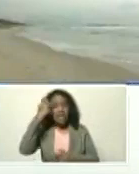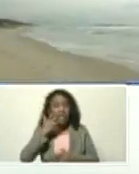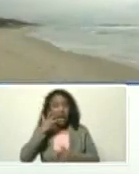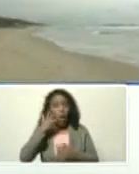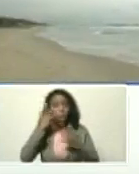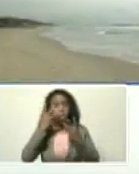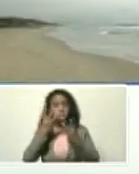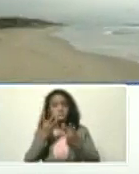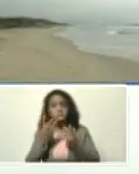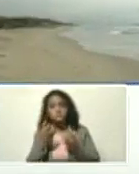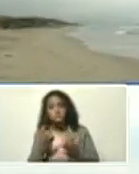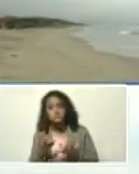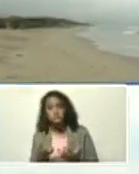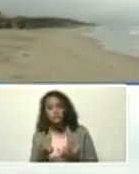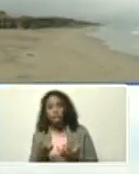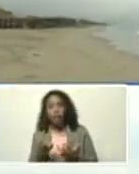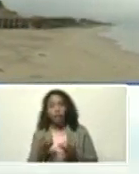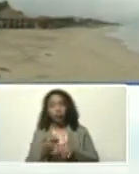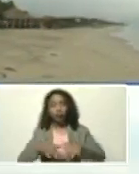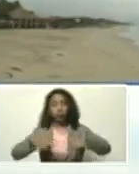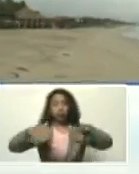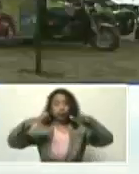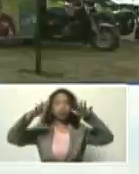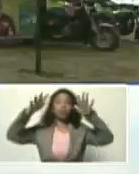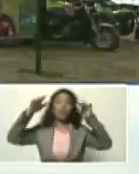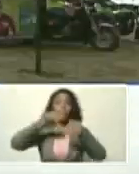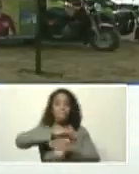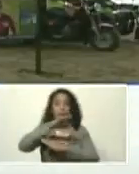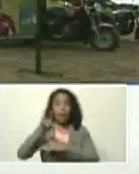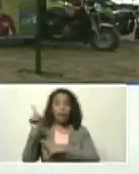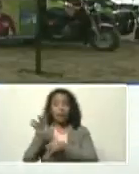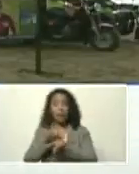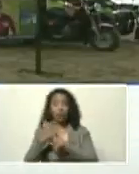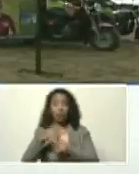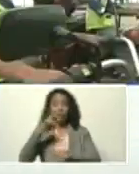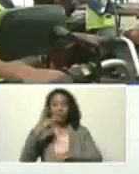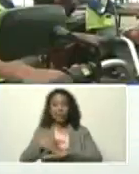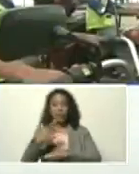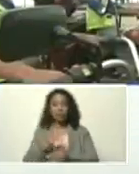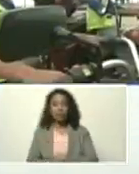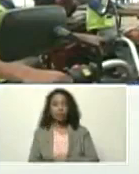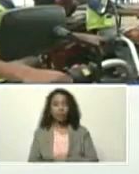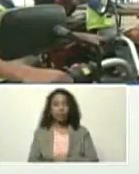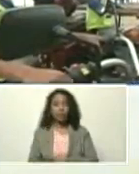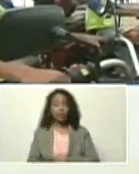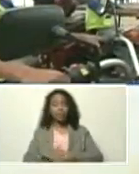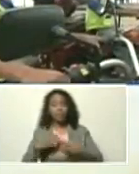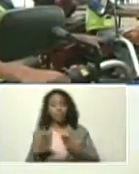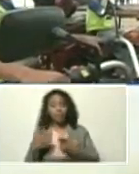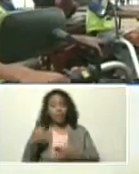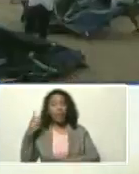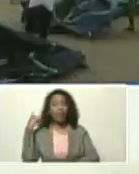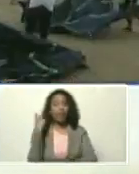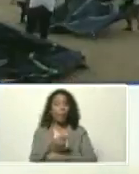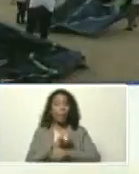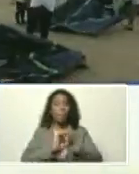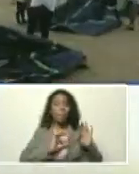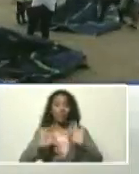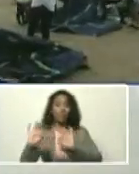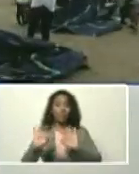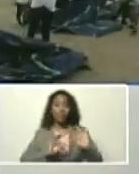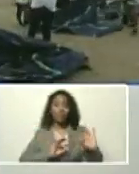el crecimiento, los mares, bueno, una situación, que es grave, para la cual, debemos prepararnos,